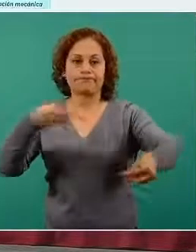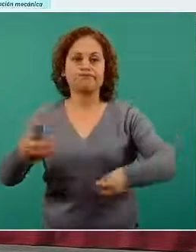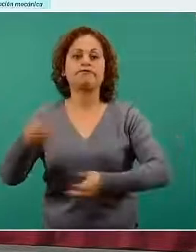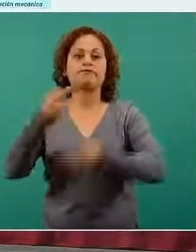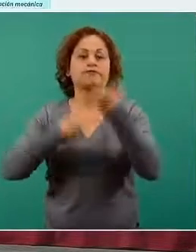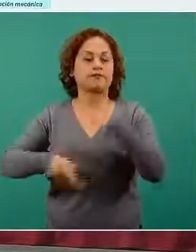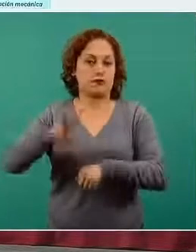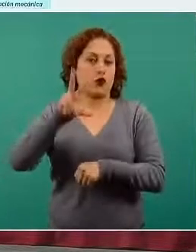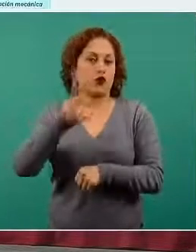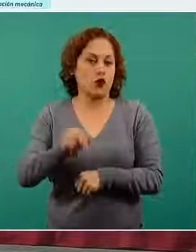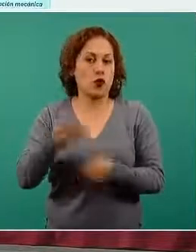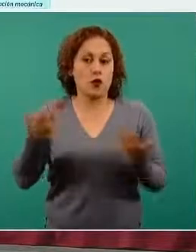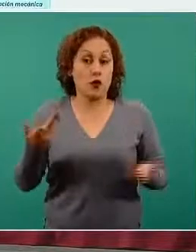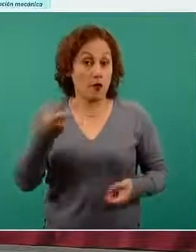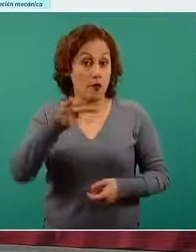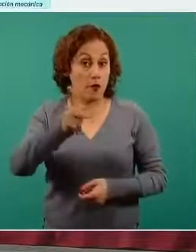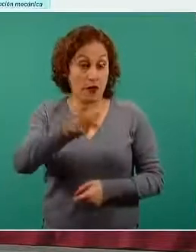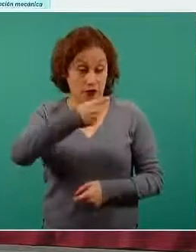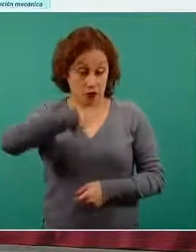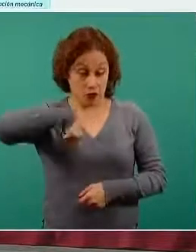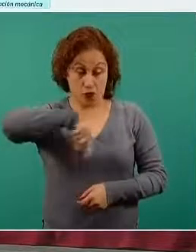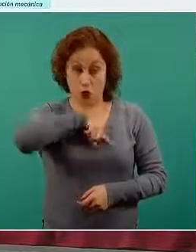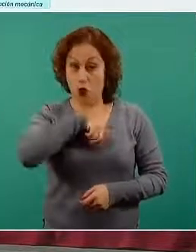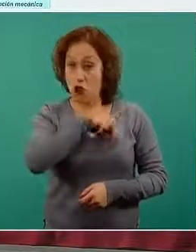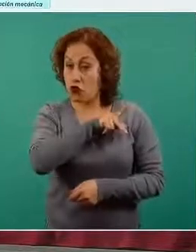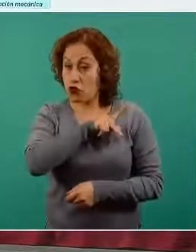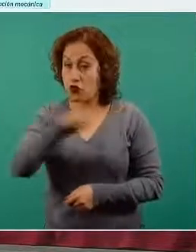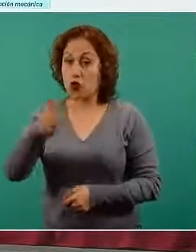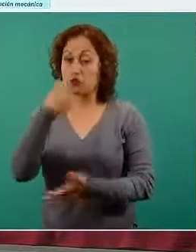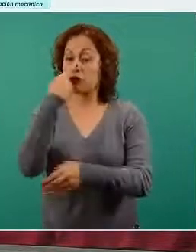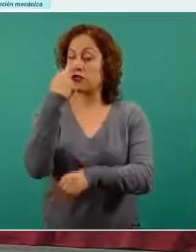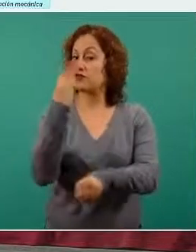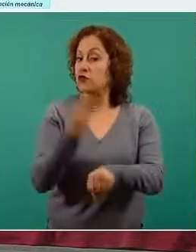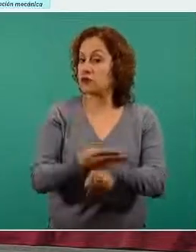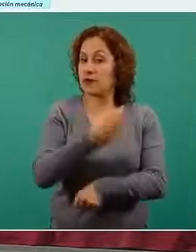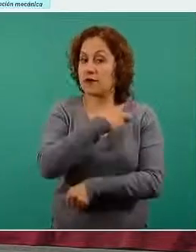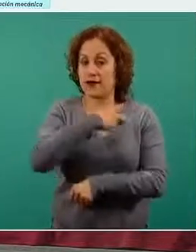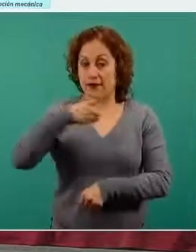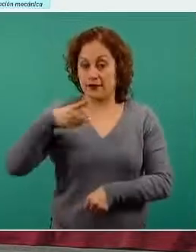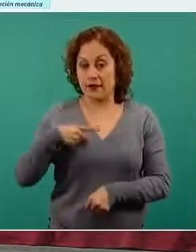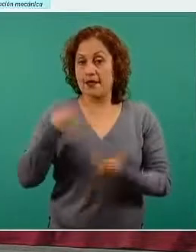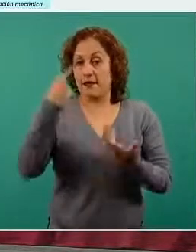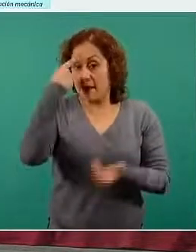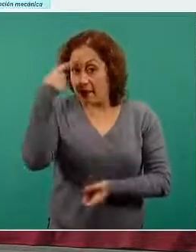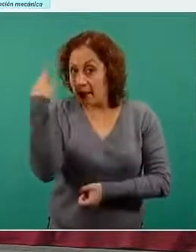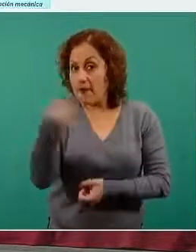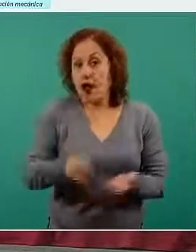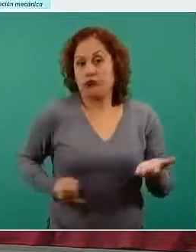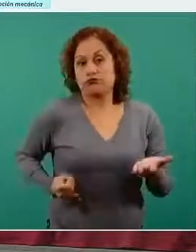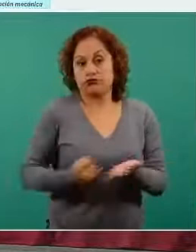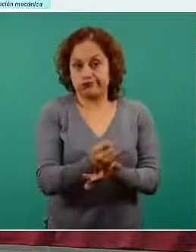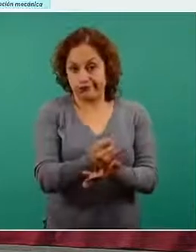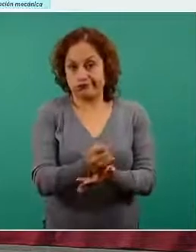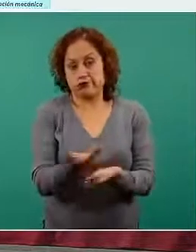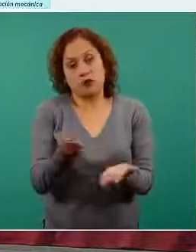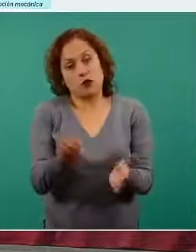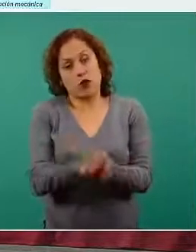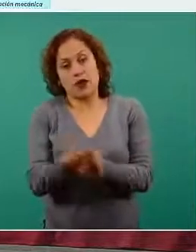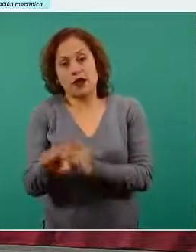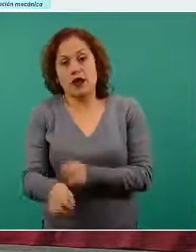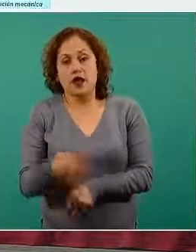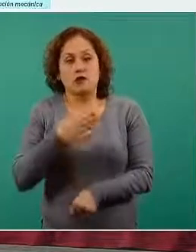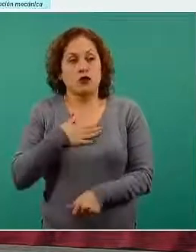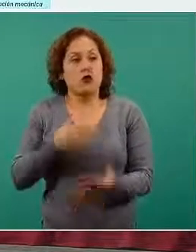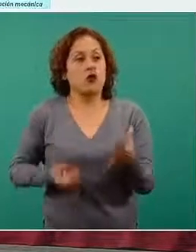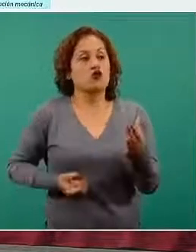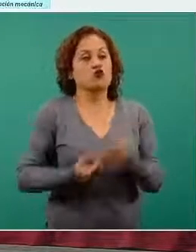Está en nuestras manos, está en nuestras manos ser ordenados en cómo salimos a la calle, está